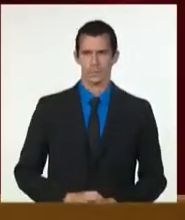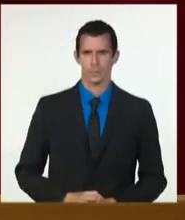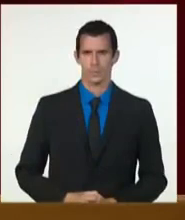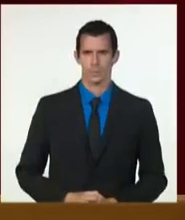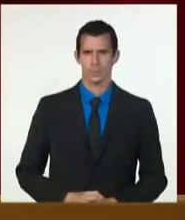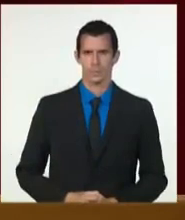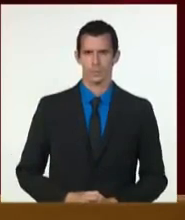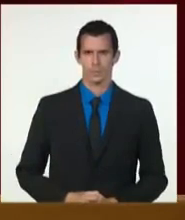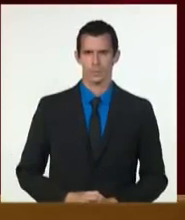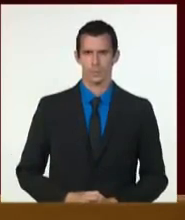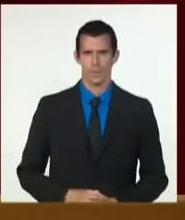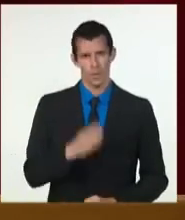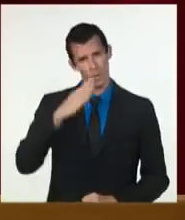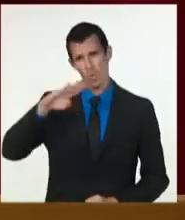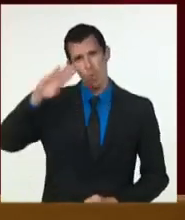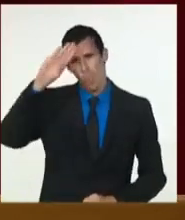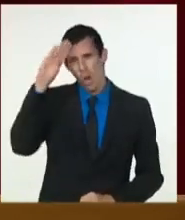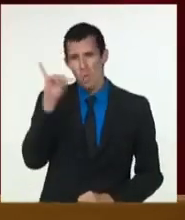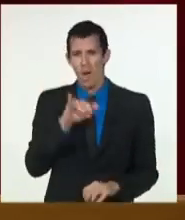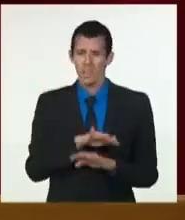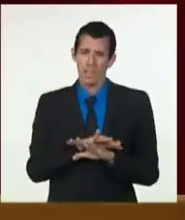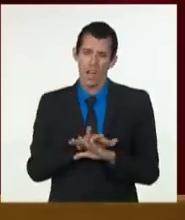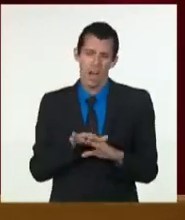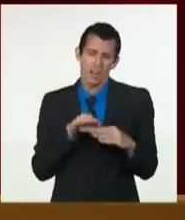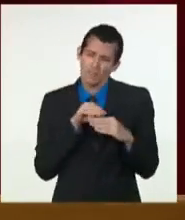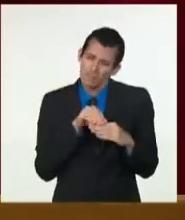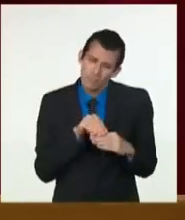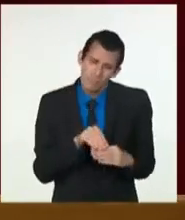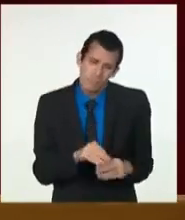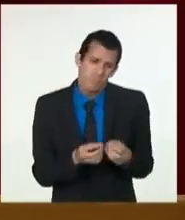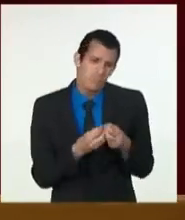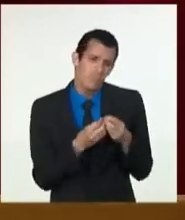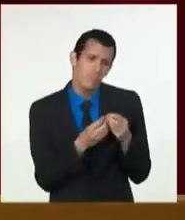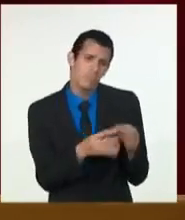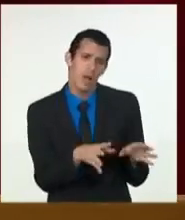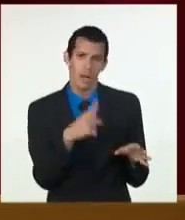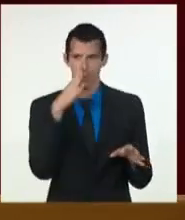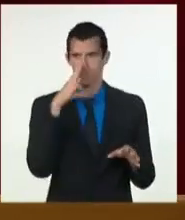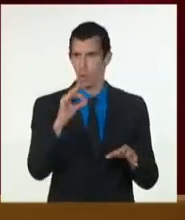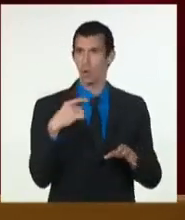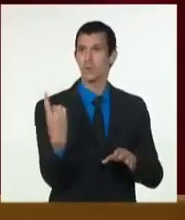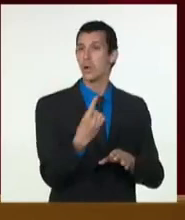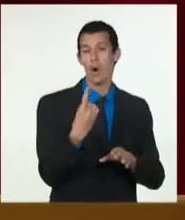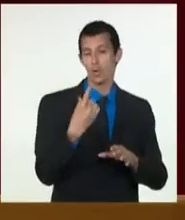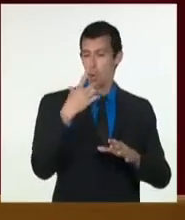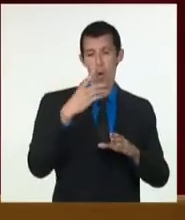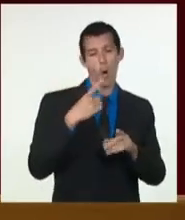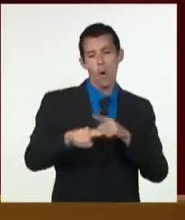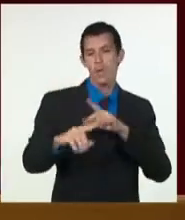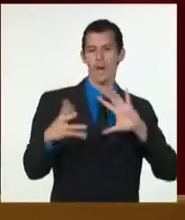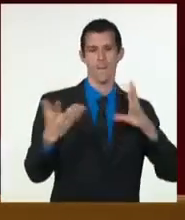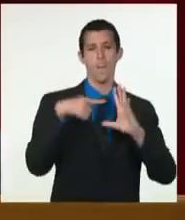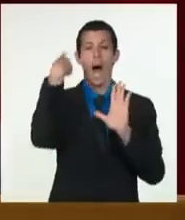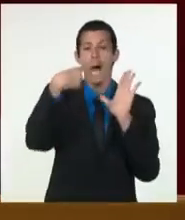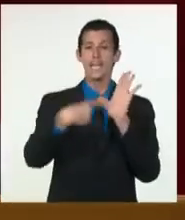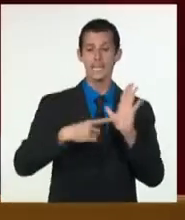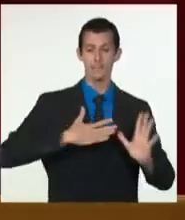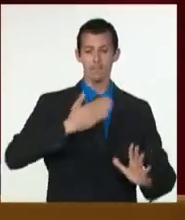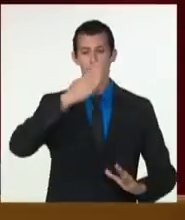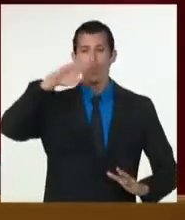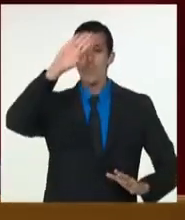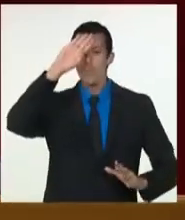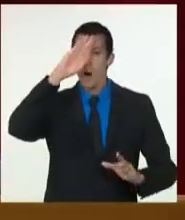ADN de los cubanos, y no por capricho, porque nos plazca el sacrificio o nos creamos una nación